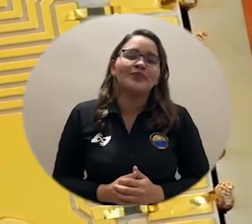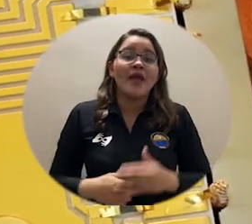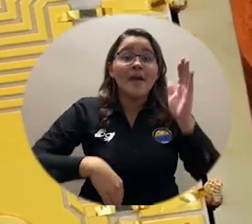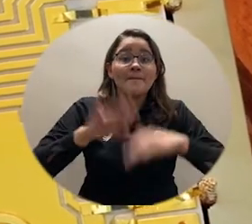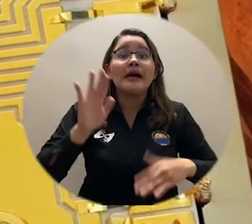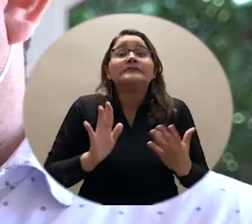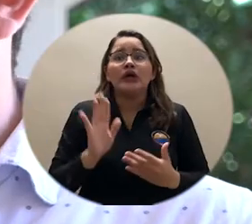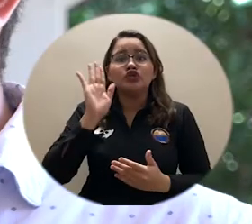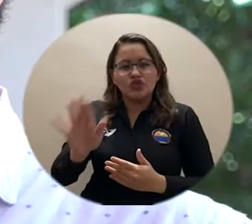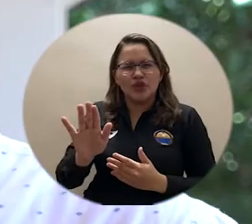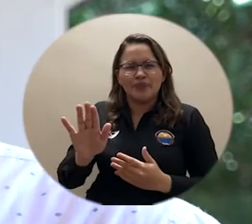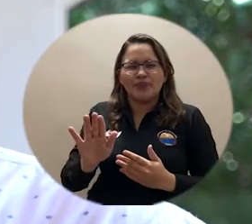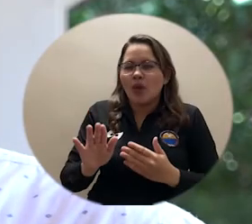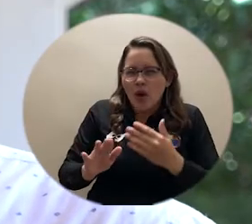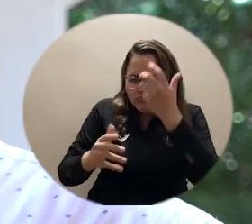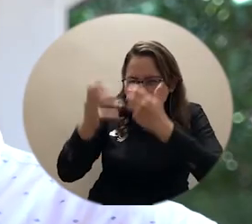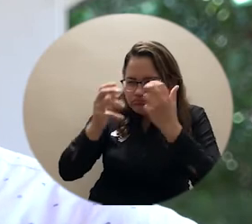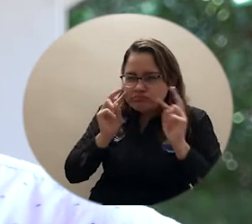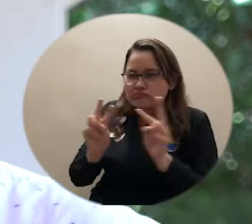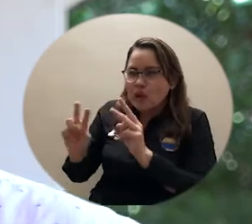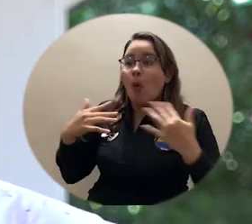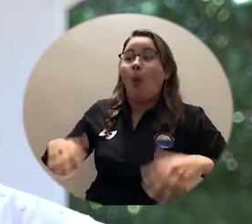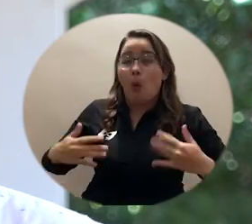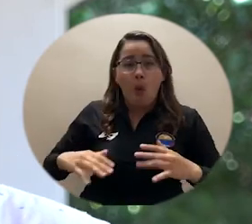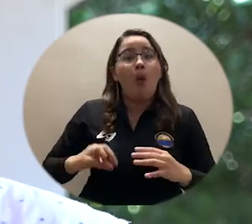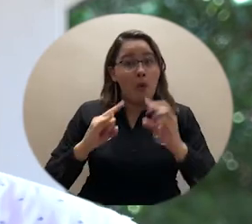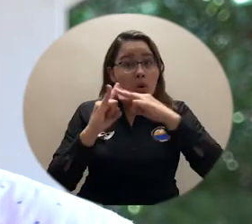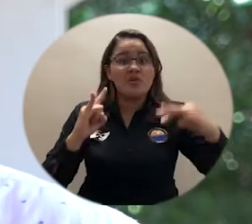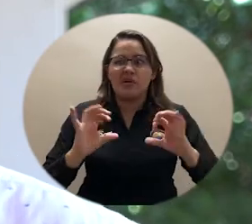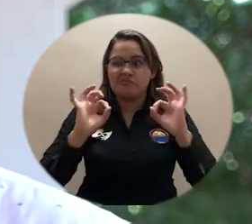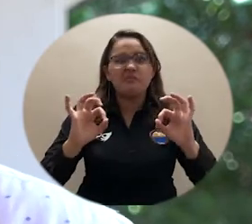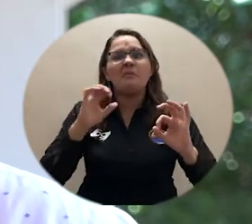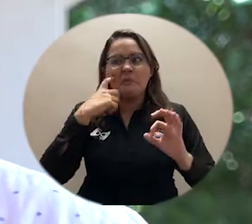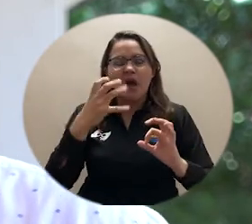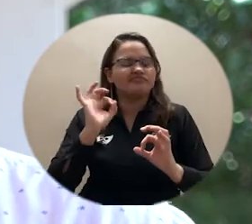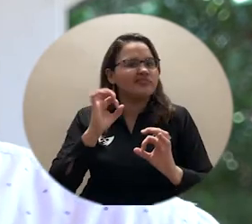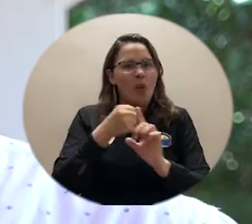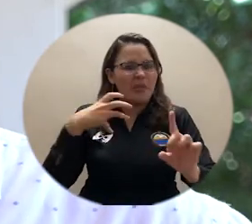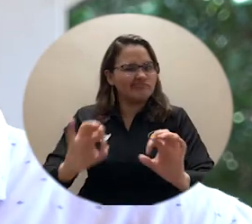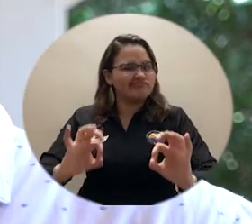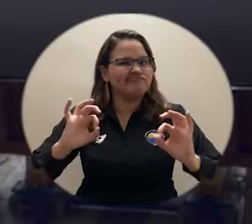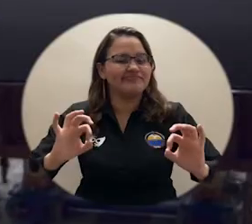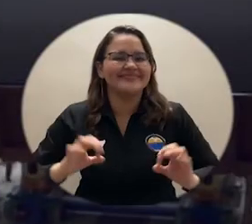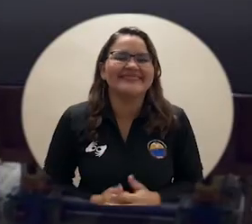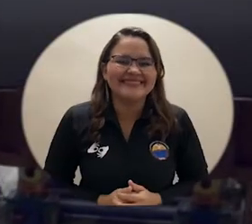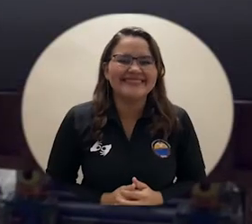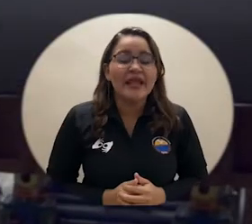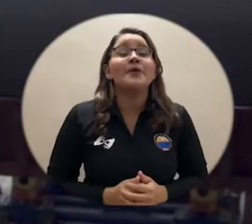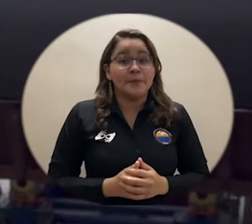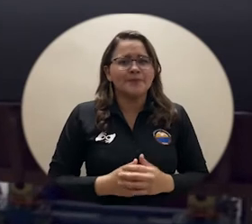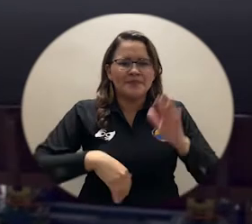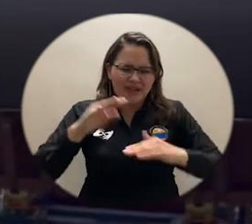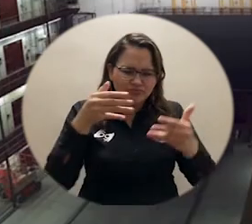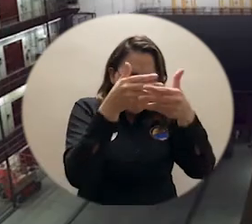los cuales se califica la universidad van a verse muy bien impactados, altamente impactados por este tipo de artículos. El estudio